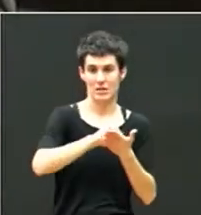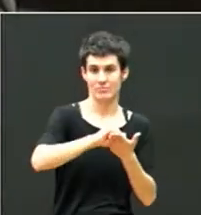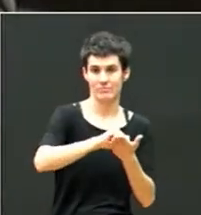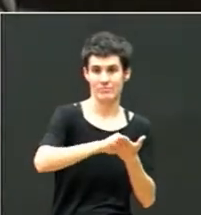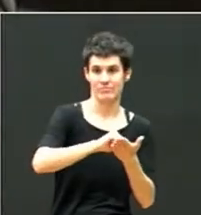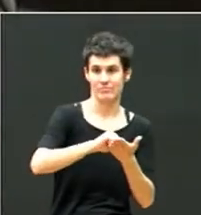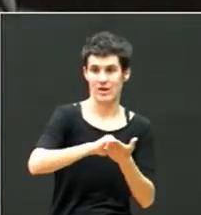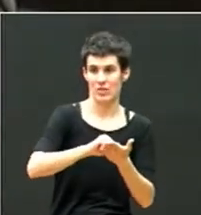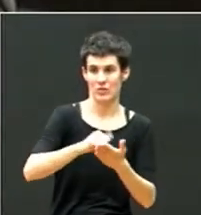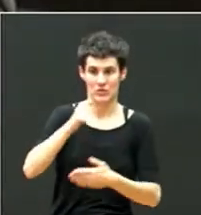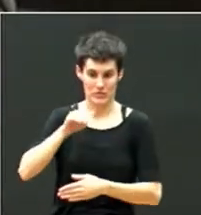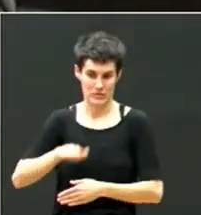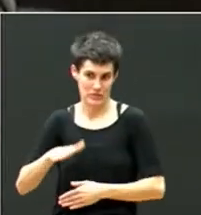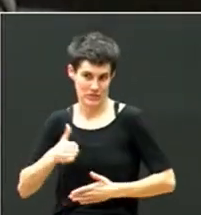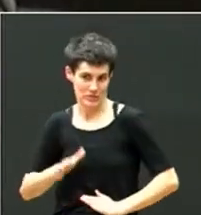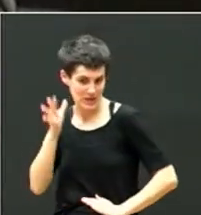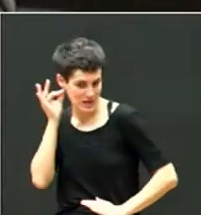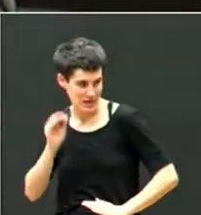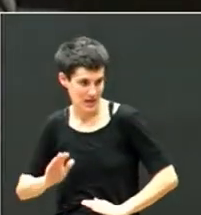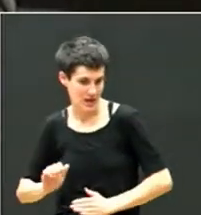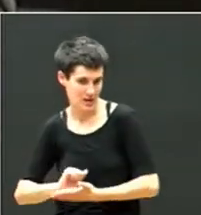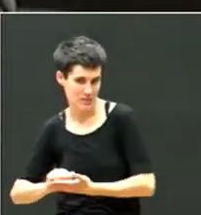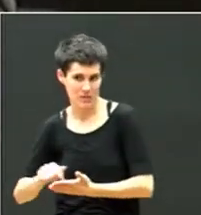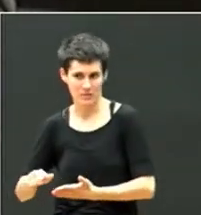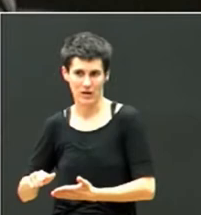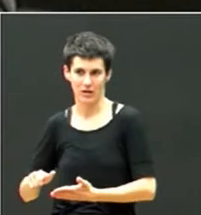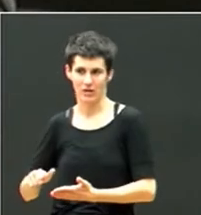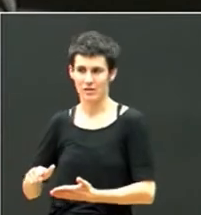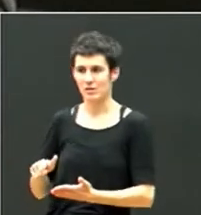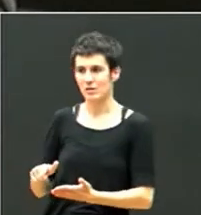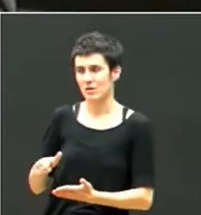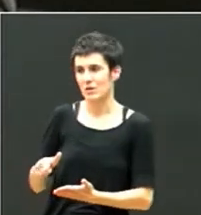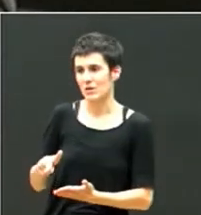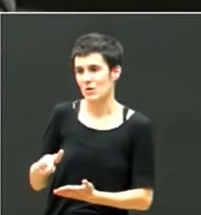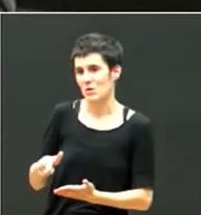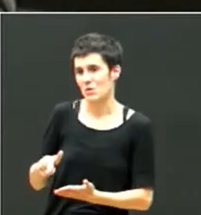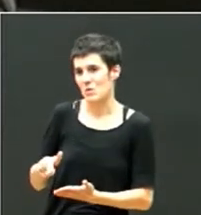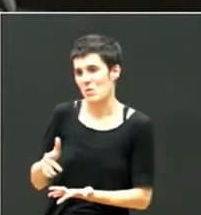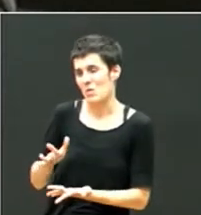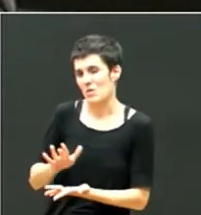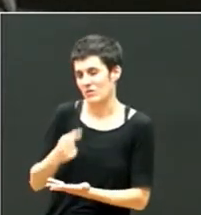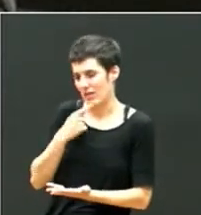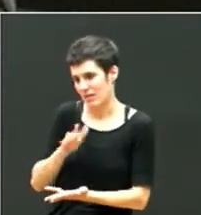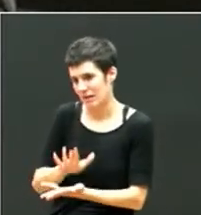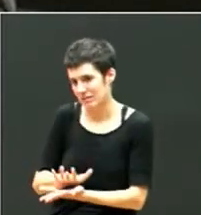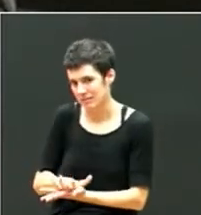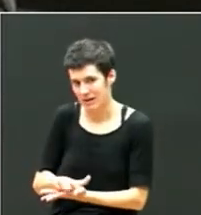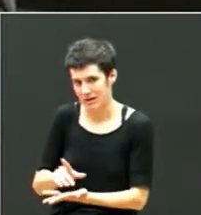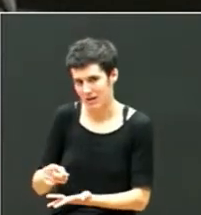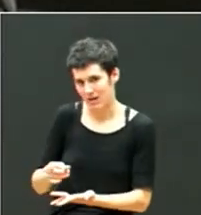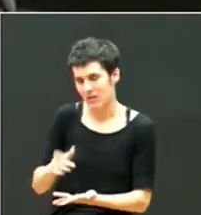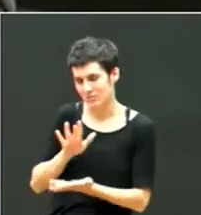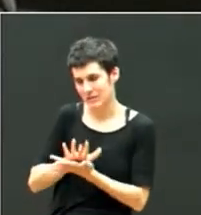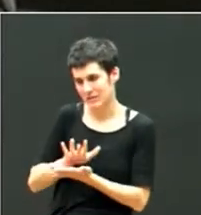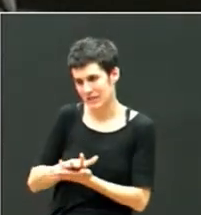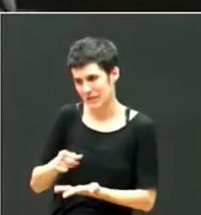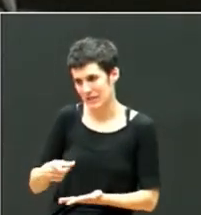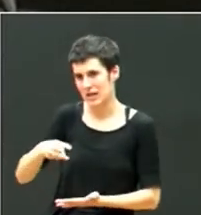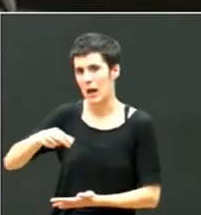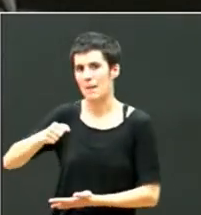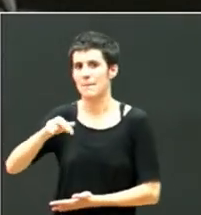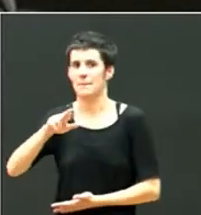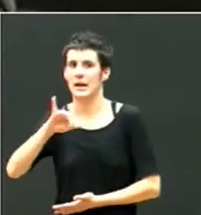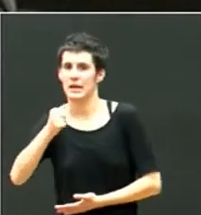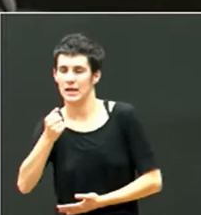y ya se puso nerviosa, yo le dije, tranquila, y le llamé por nuestro nombre, ¿no? Y le, pues, por ejemplo, tranquila, María,